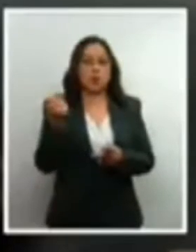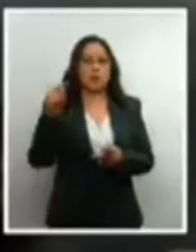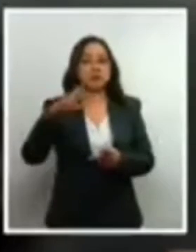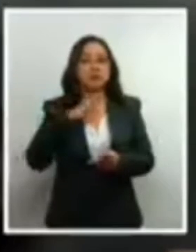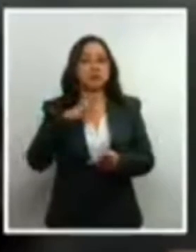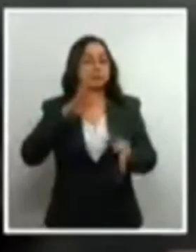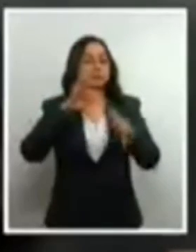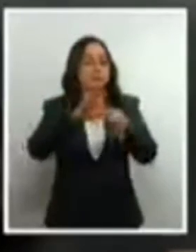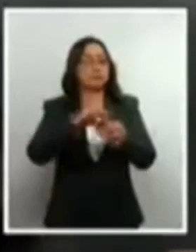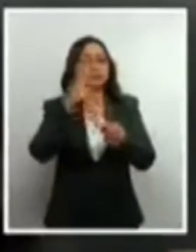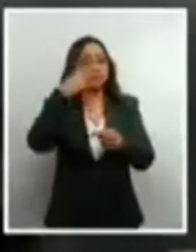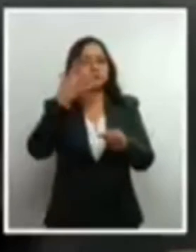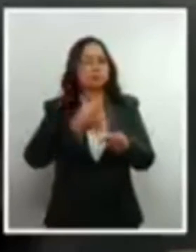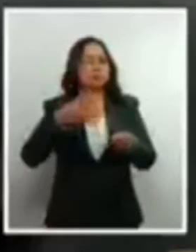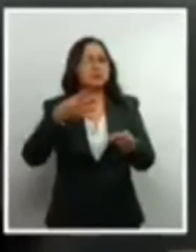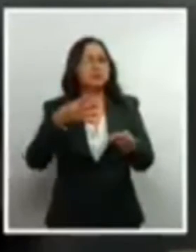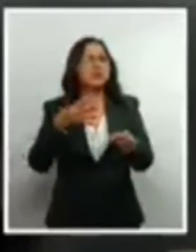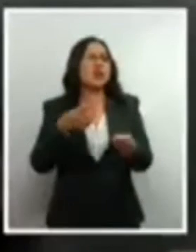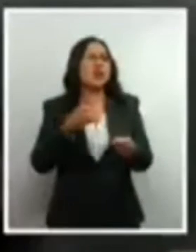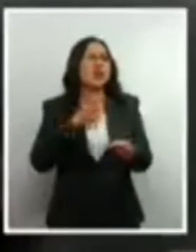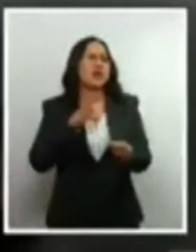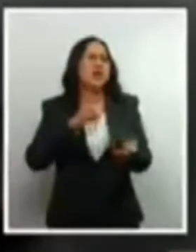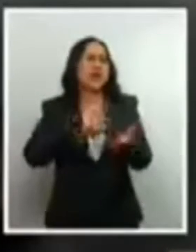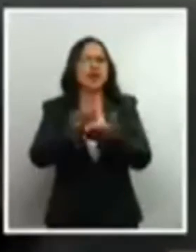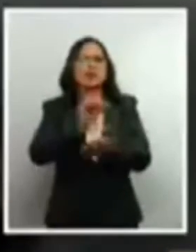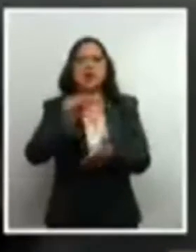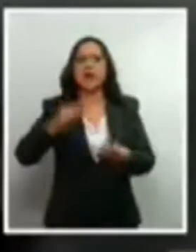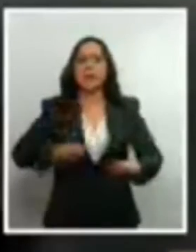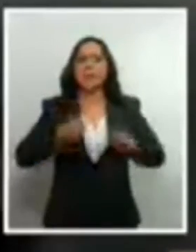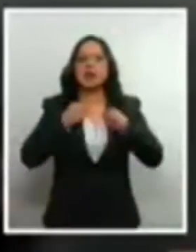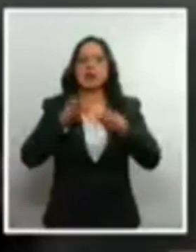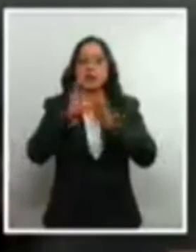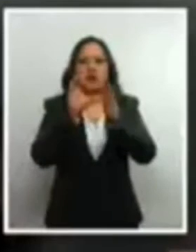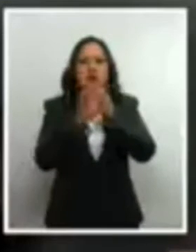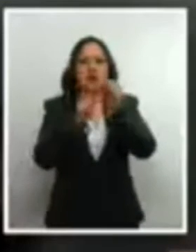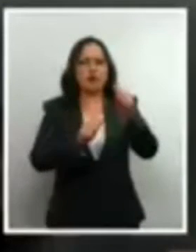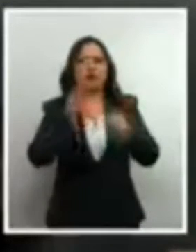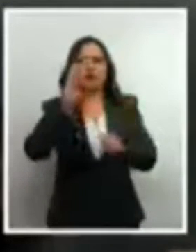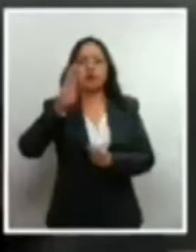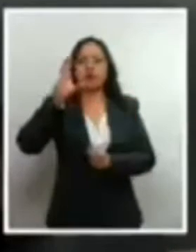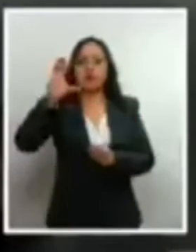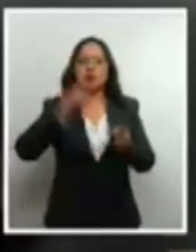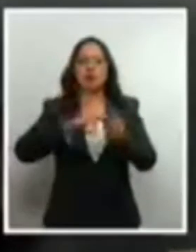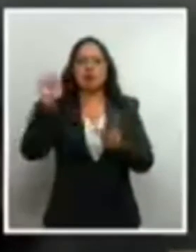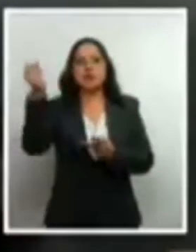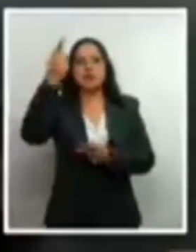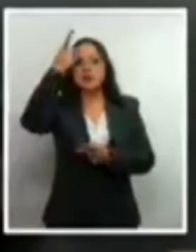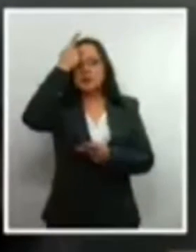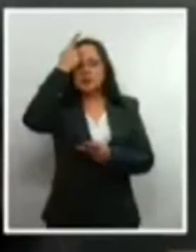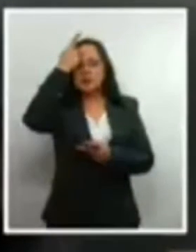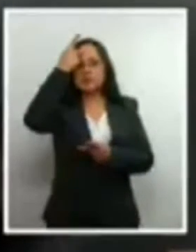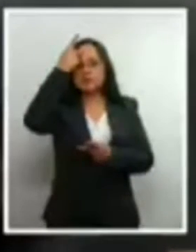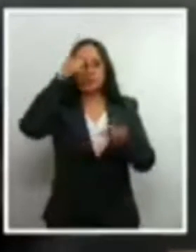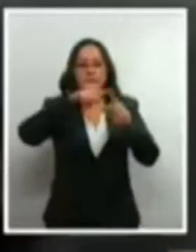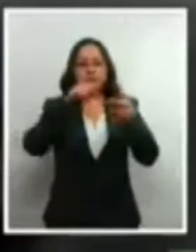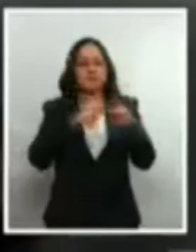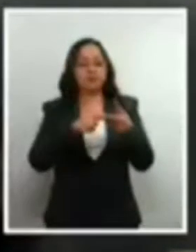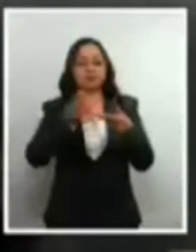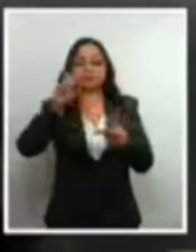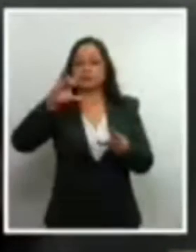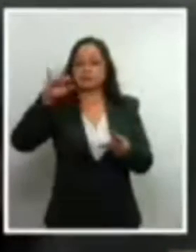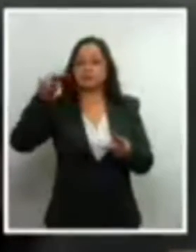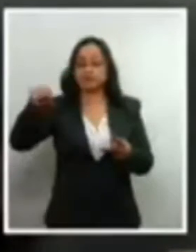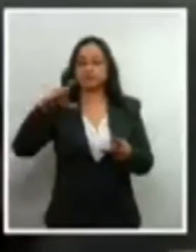en contra de la inclusión del derecho a la vida en las constituciones de Baja California y San Luis Potosí la Corte no